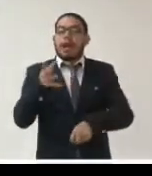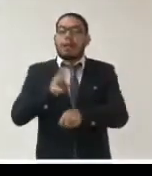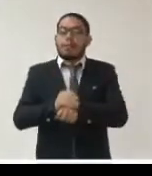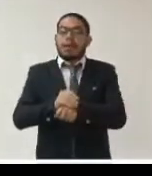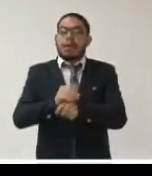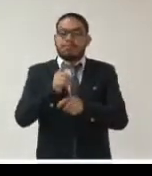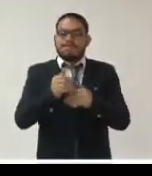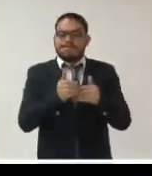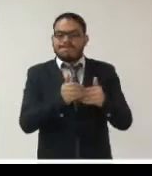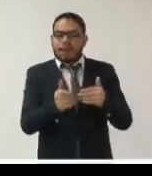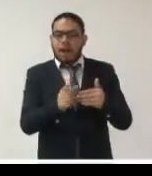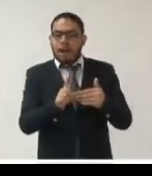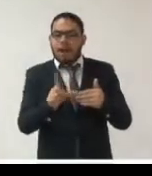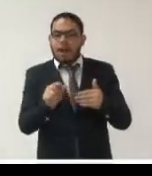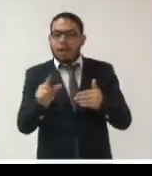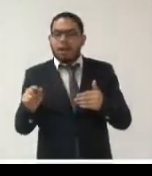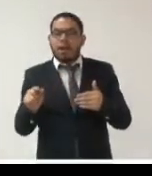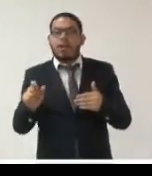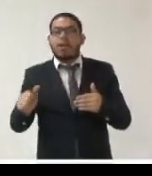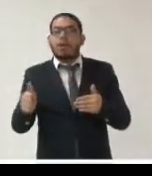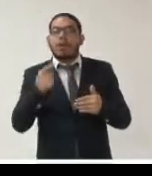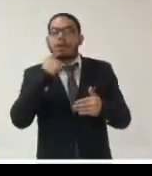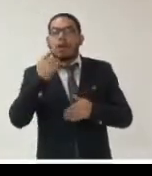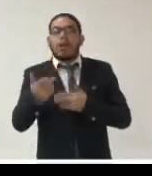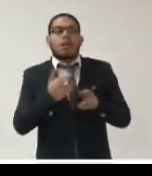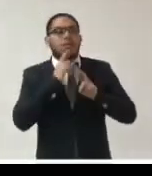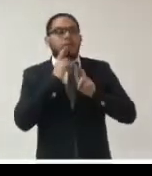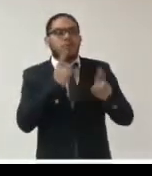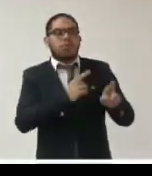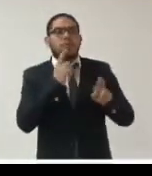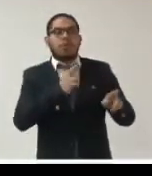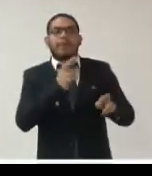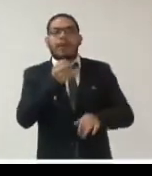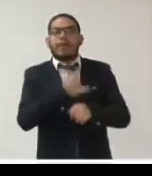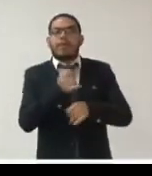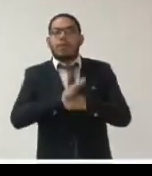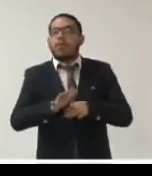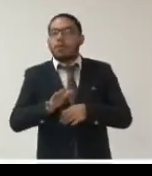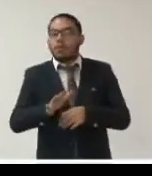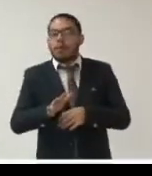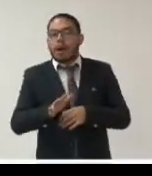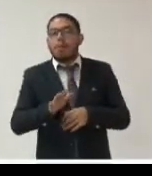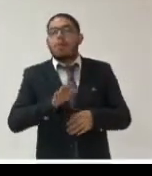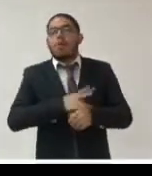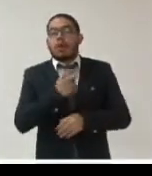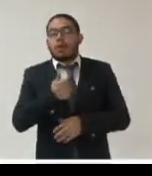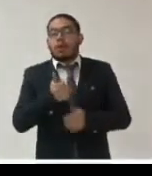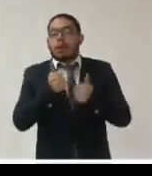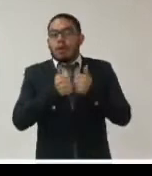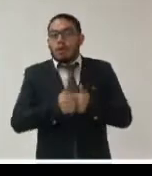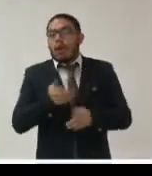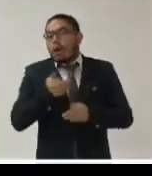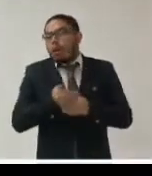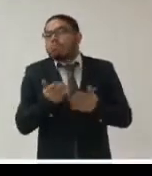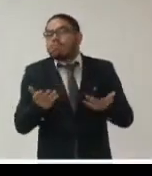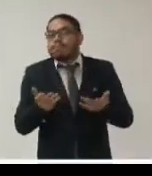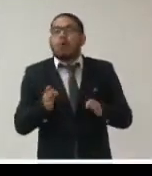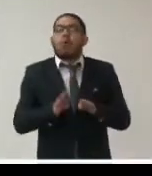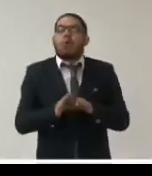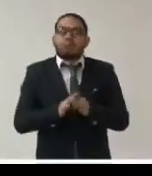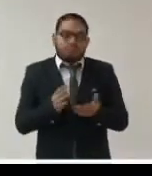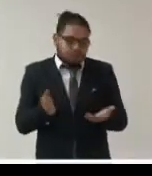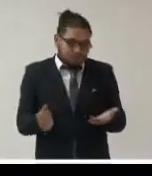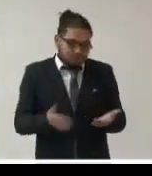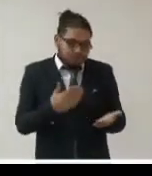aplazar la respuesta a las solicitudes de información durante el confinamiento si es que no tenemos el